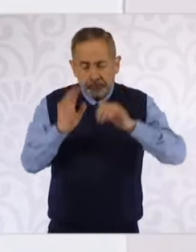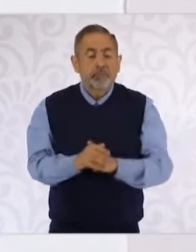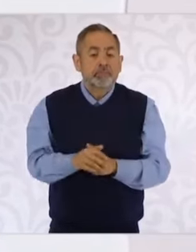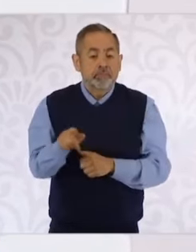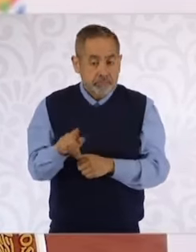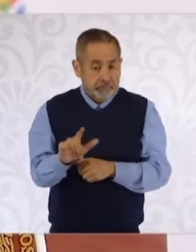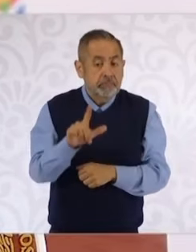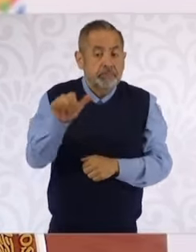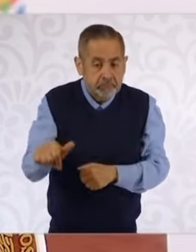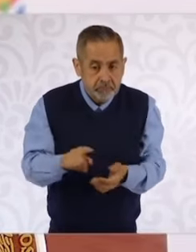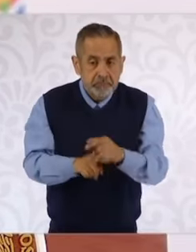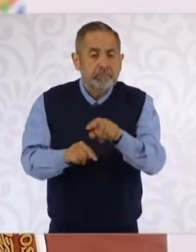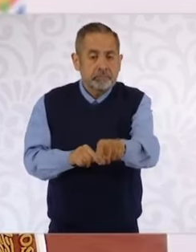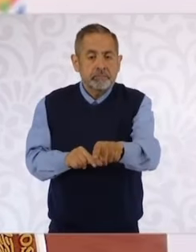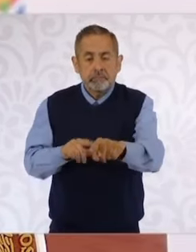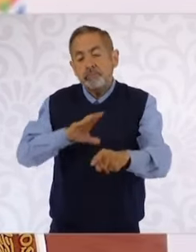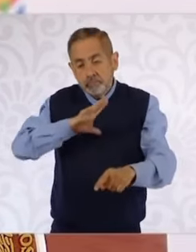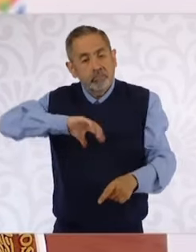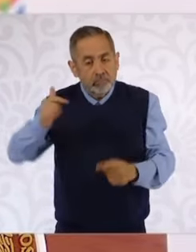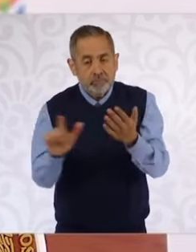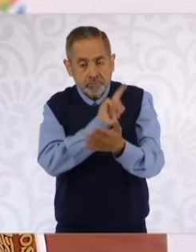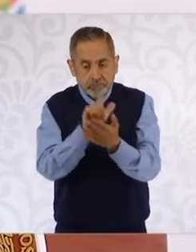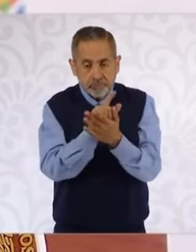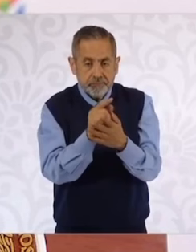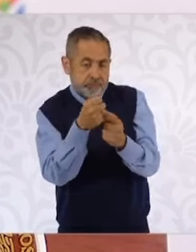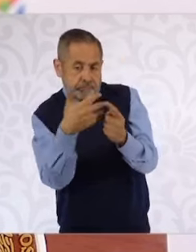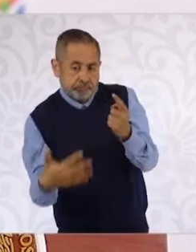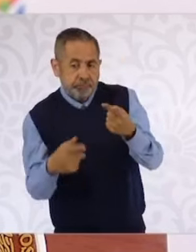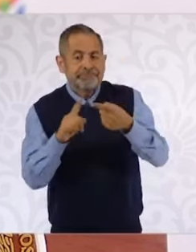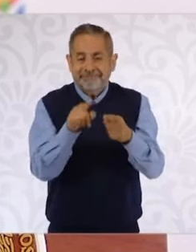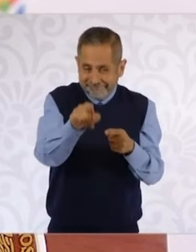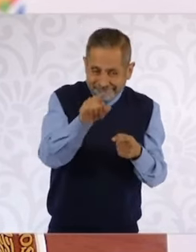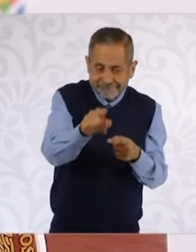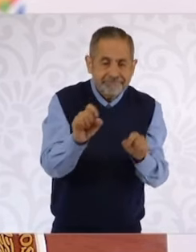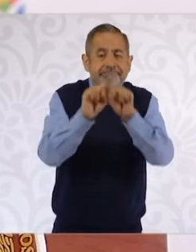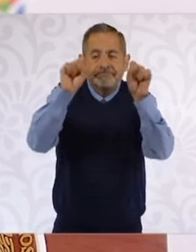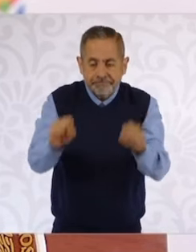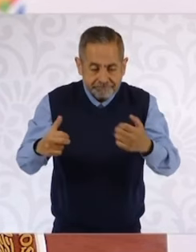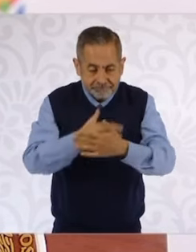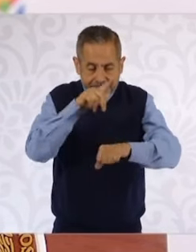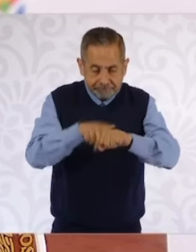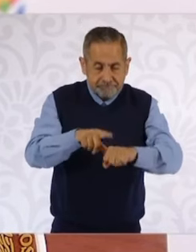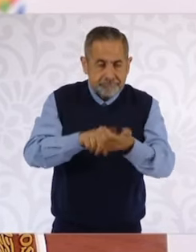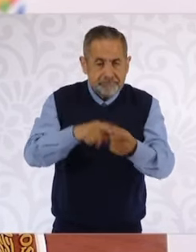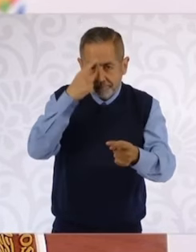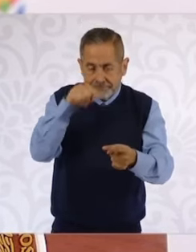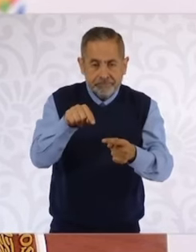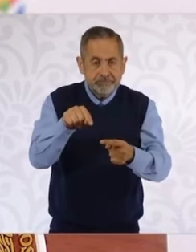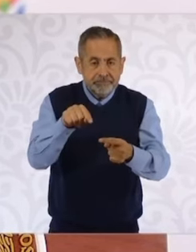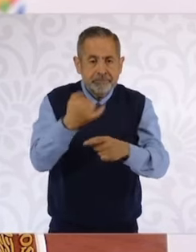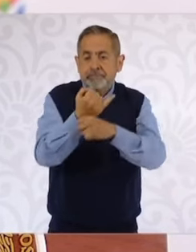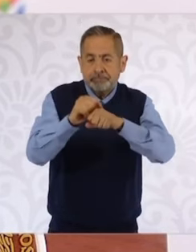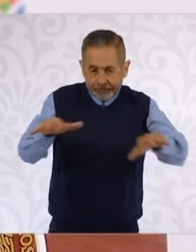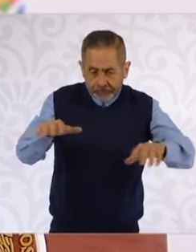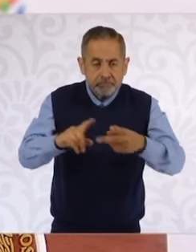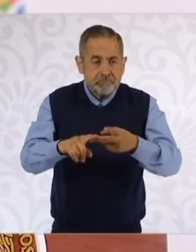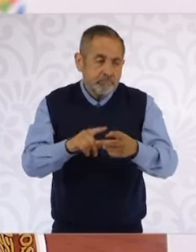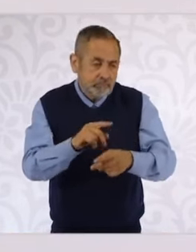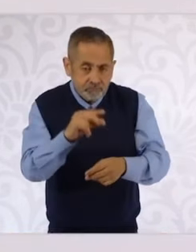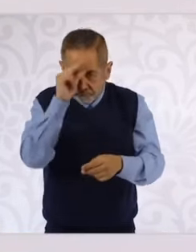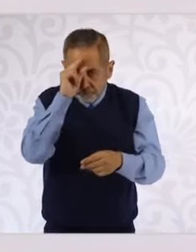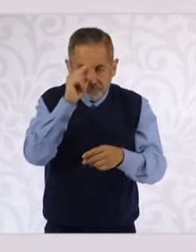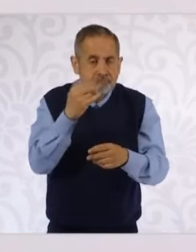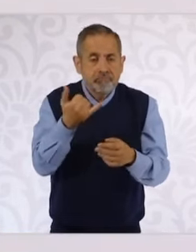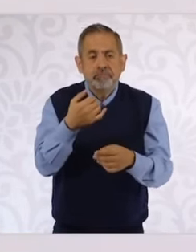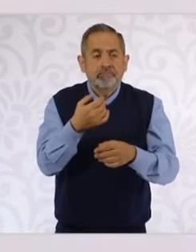Después de la reforma constitucional vienen varias leyes secundarias. Una es el Sistema Nacional de Información, Inteligencia e